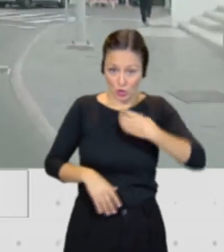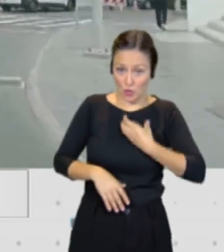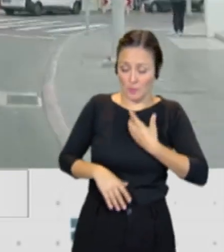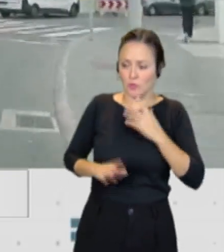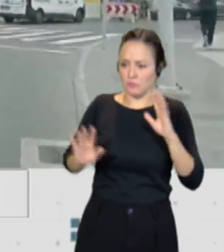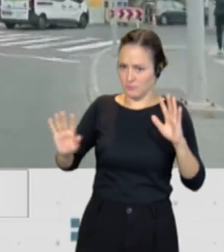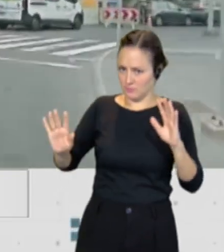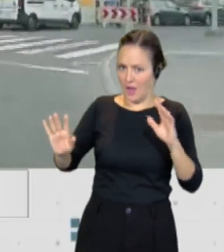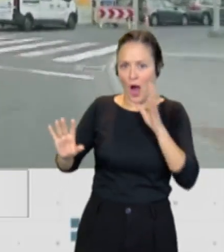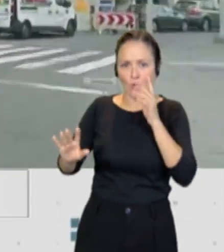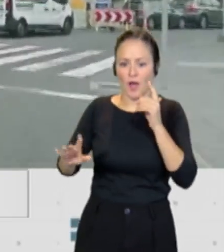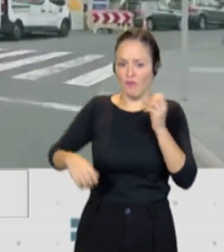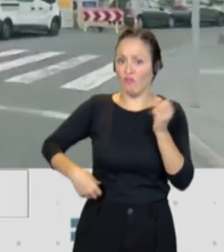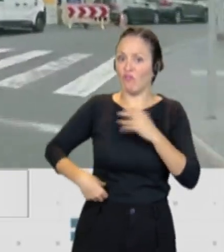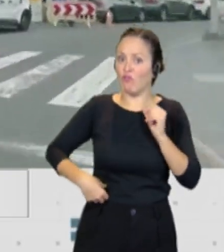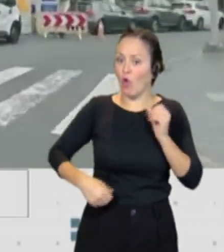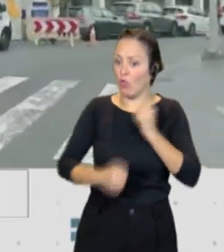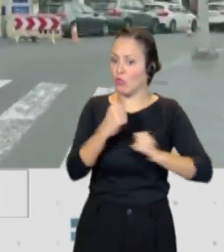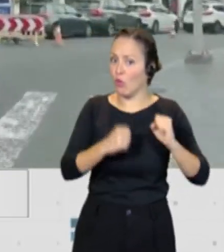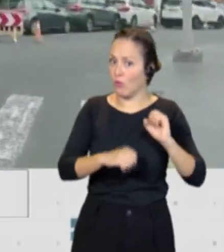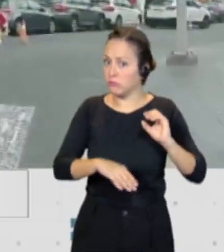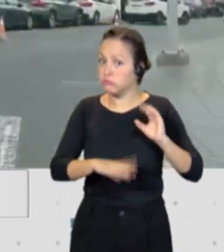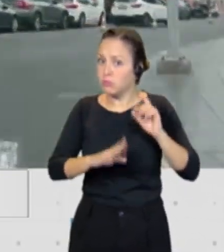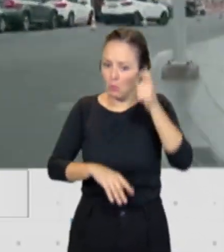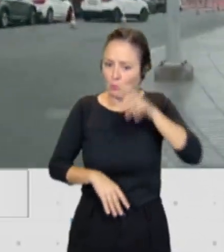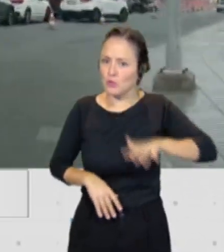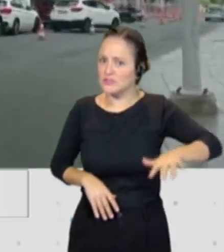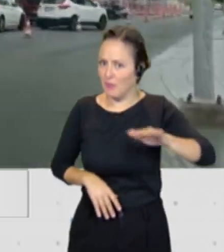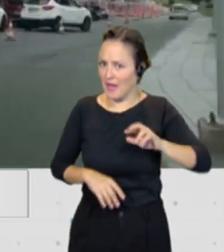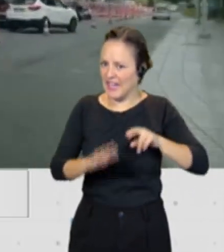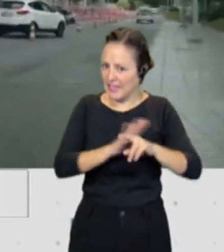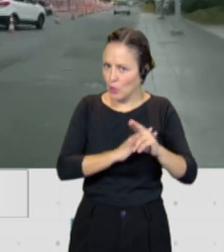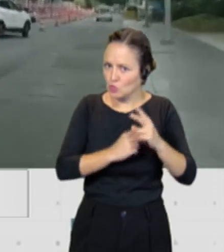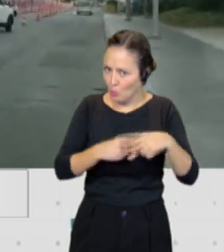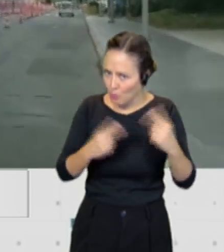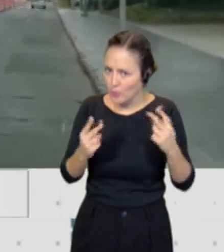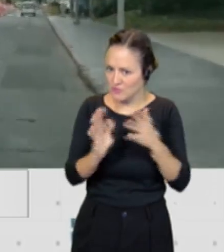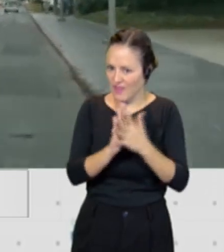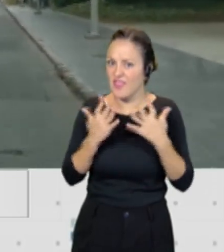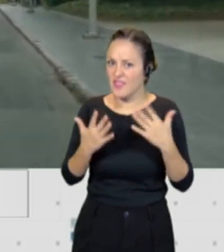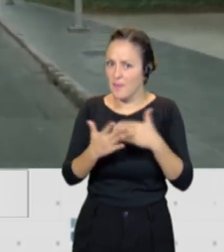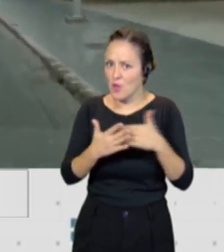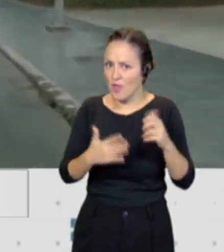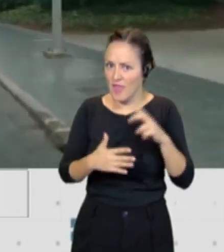hablando de fondos municipales, recursos públicos, más de 10 millones de euros y por tanto, el Ayuntamiento,